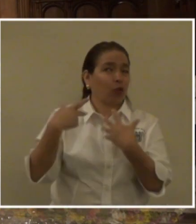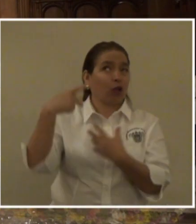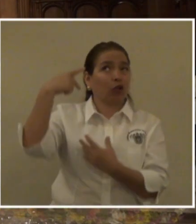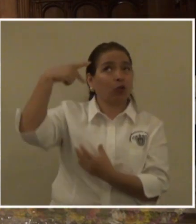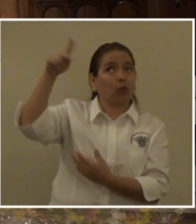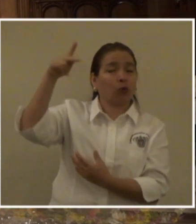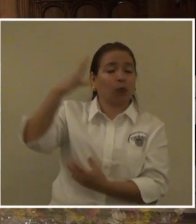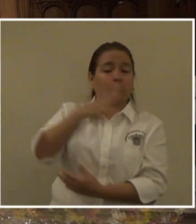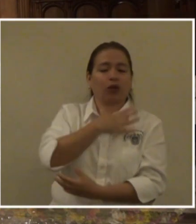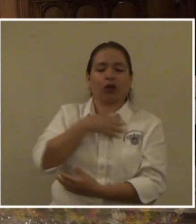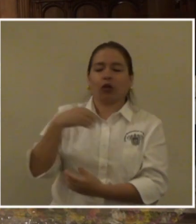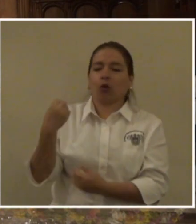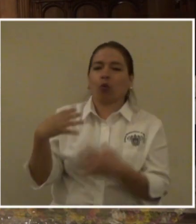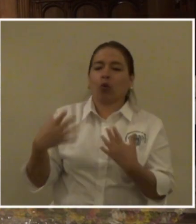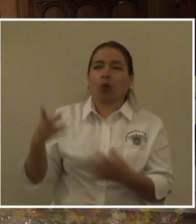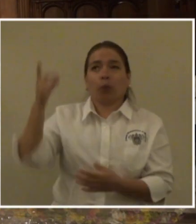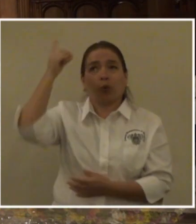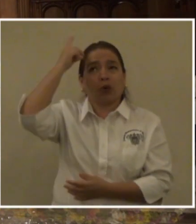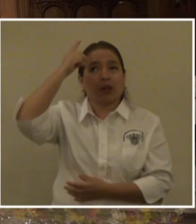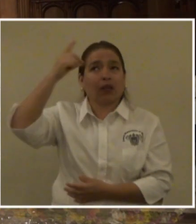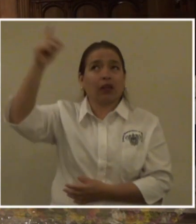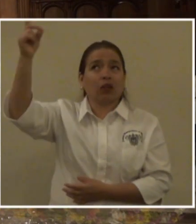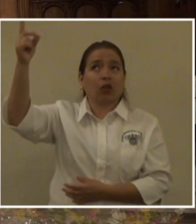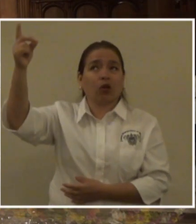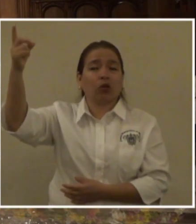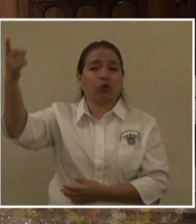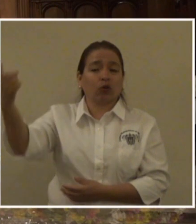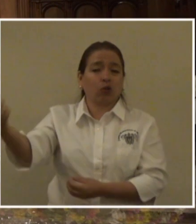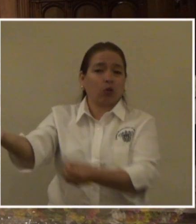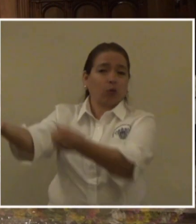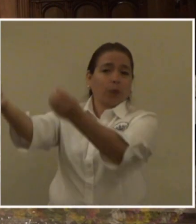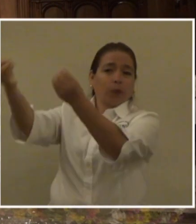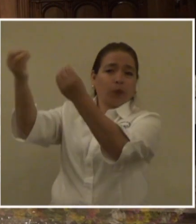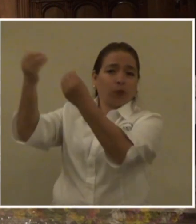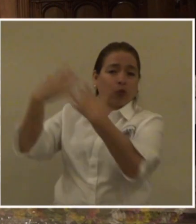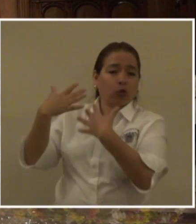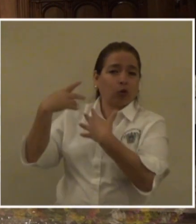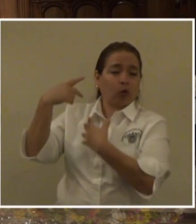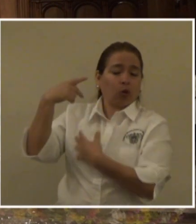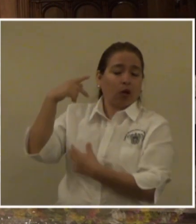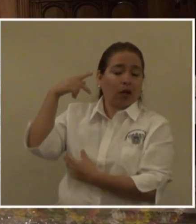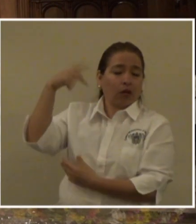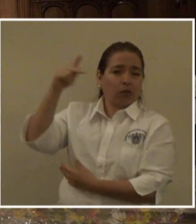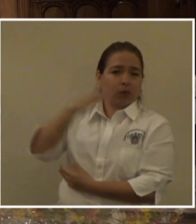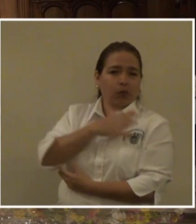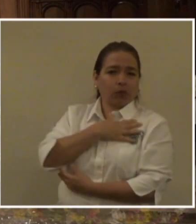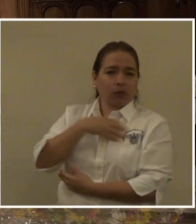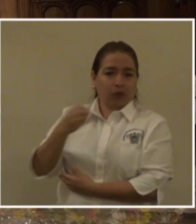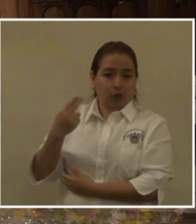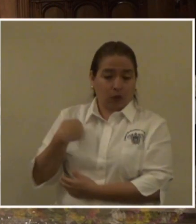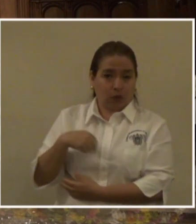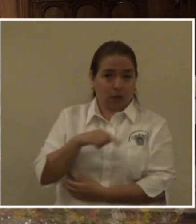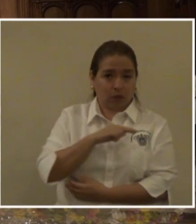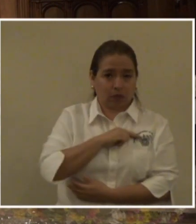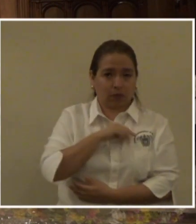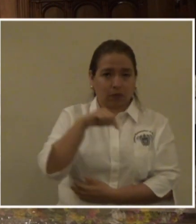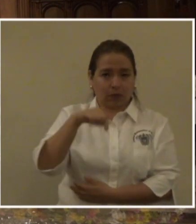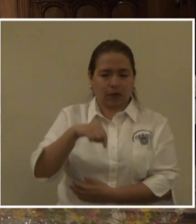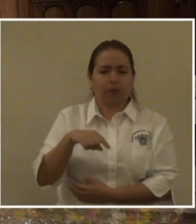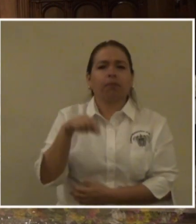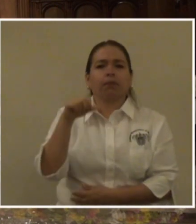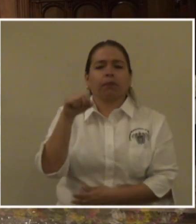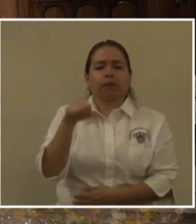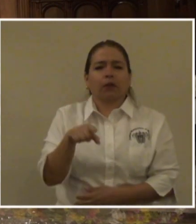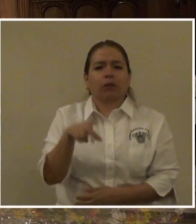Tanto amó Dios al mundo que le dio a su propio Hijo. Pero